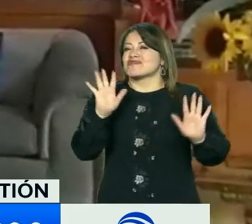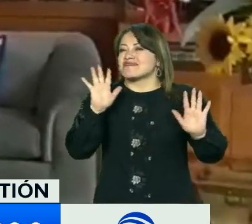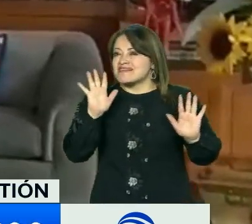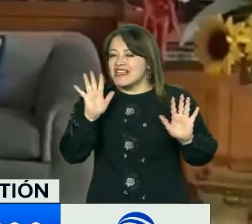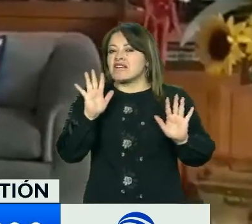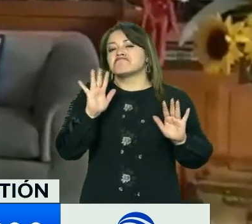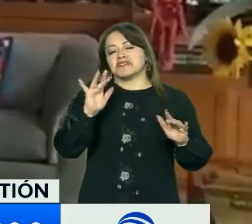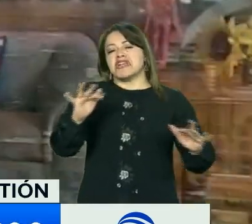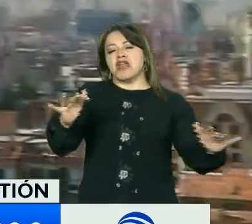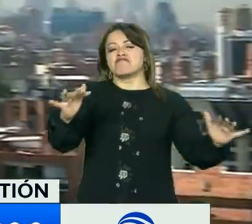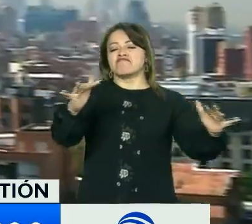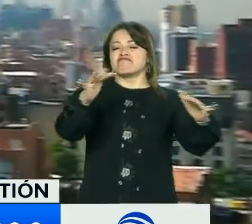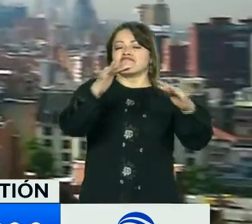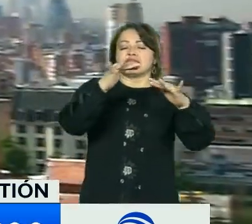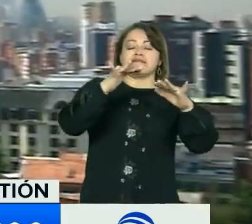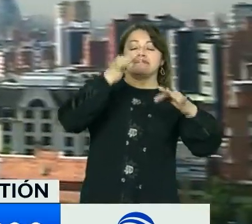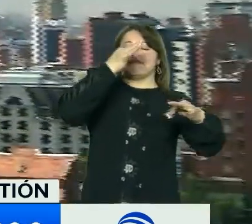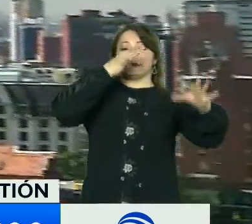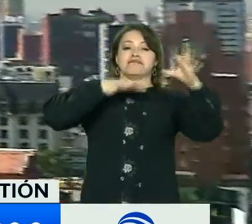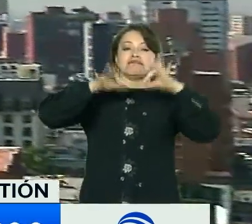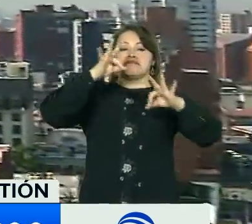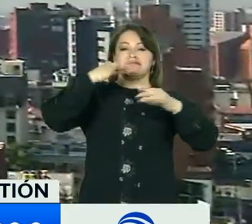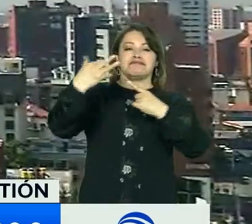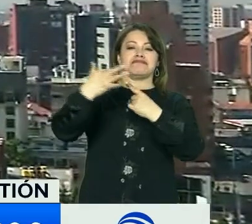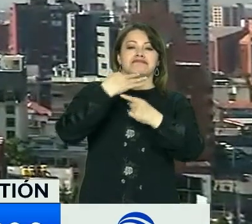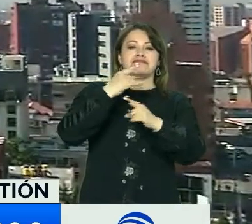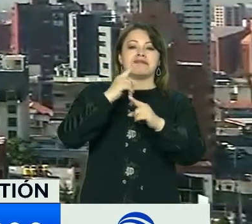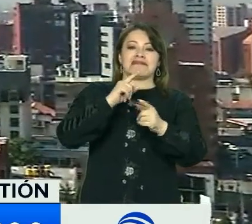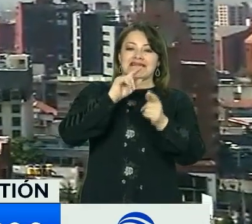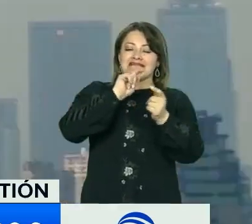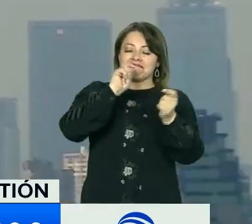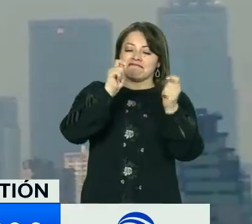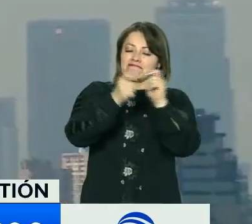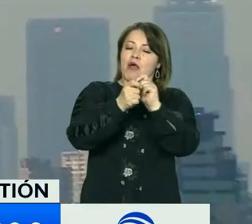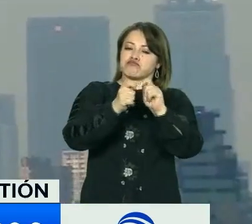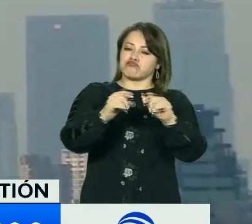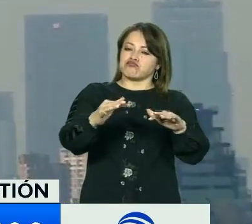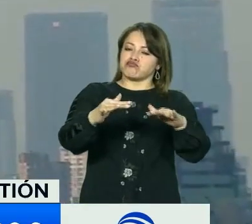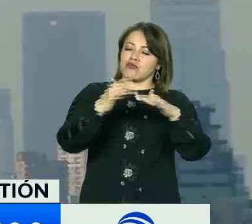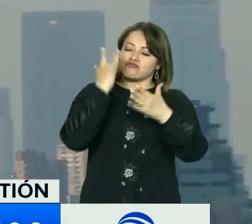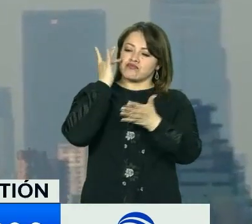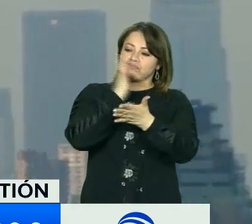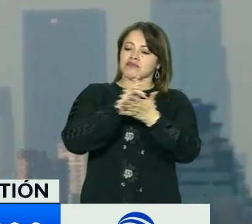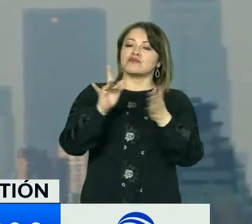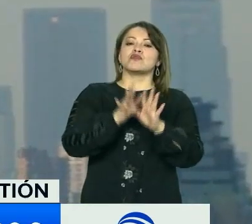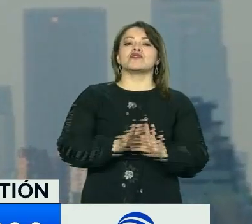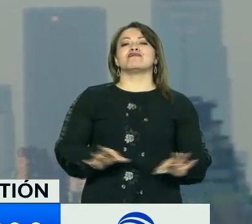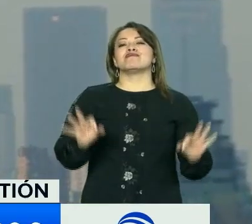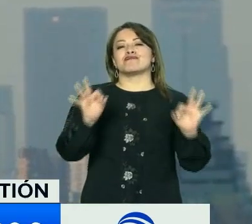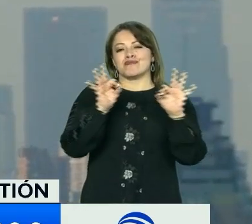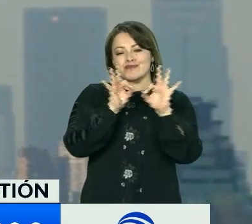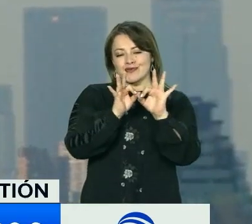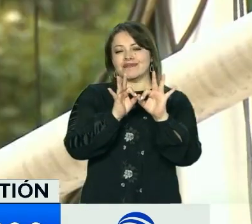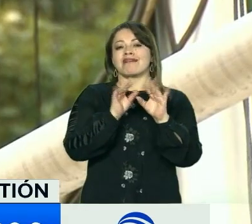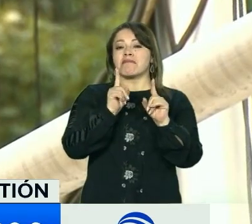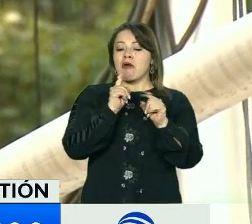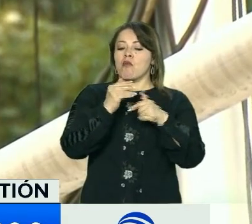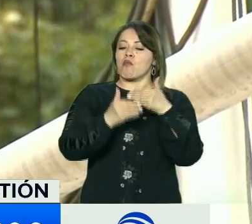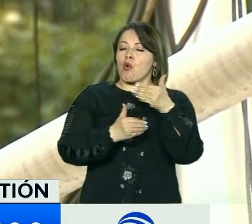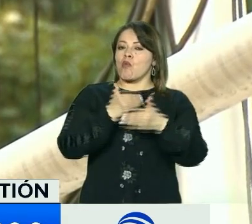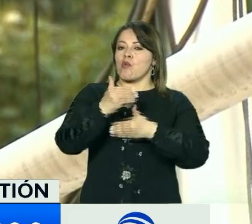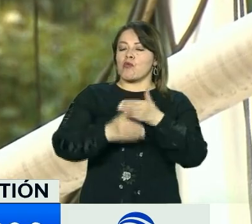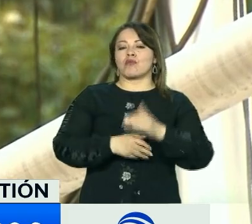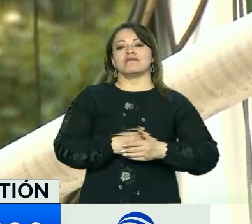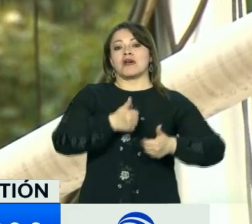invernadero, que es la razón principal de la política, sino también muy importante en temas de calidad del aire. Para las